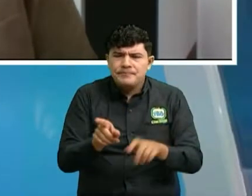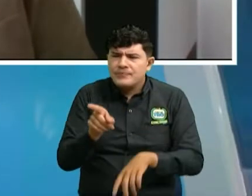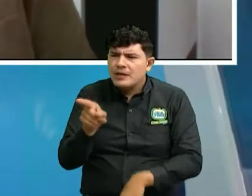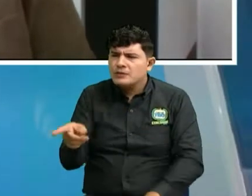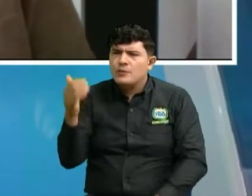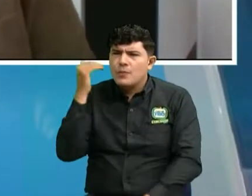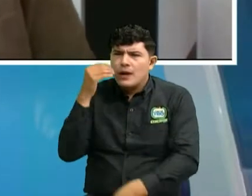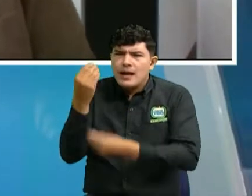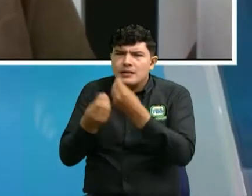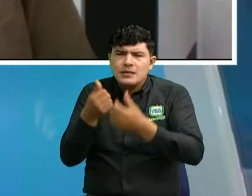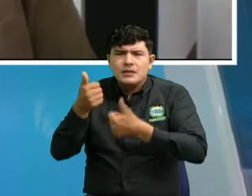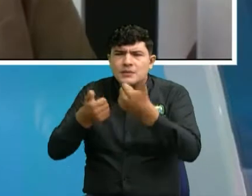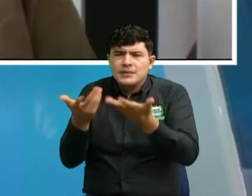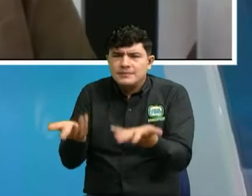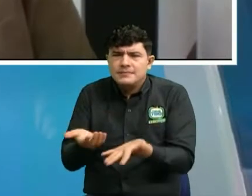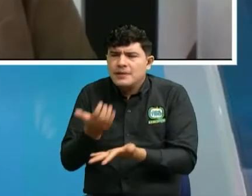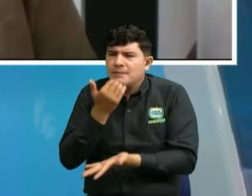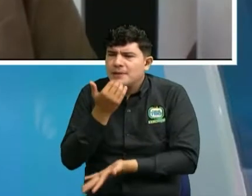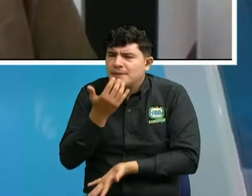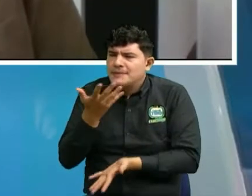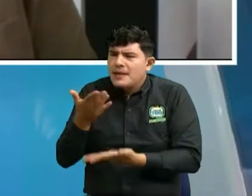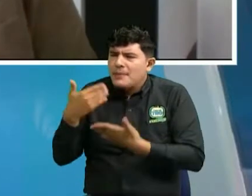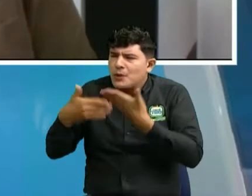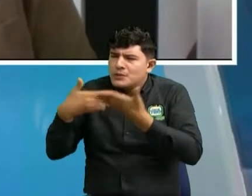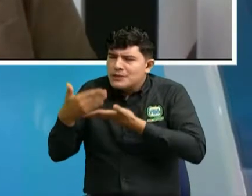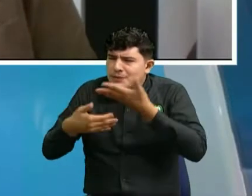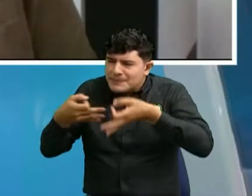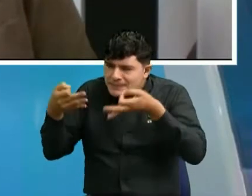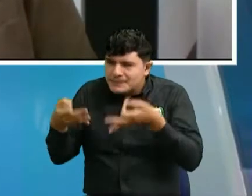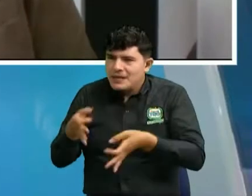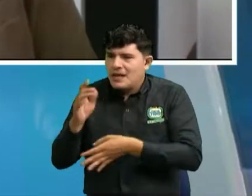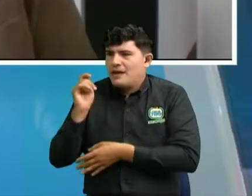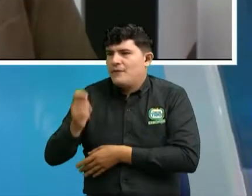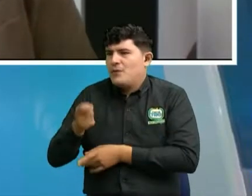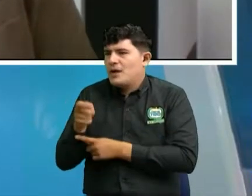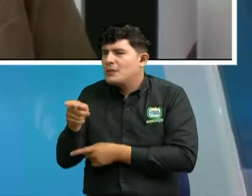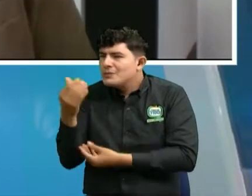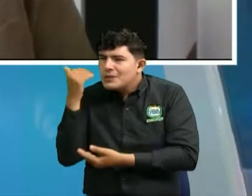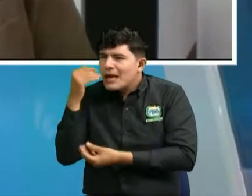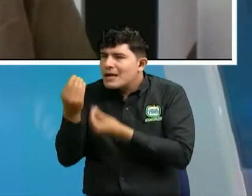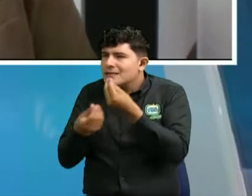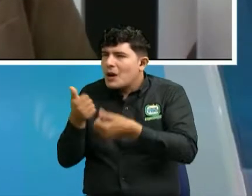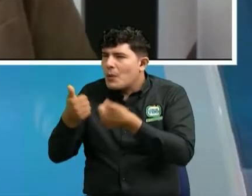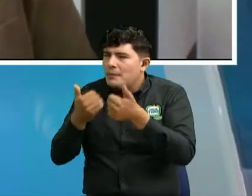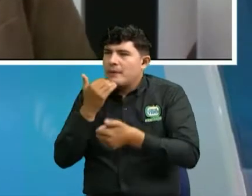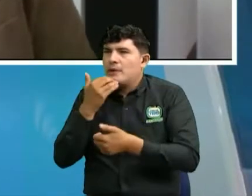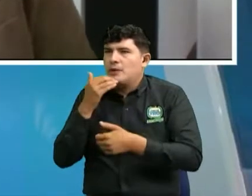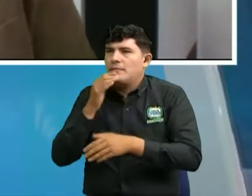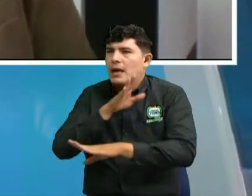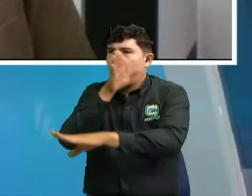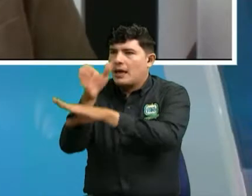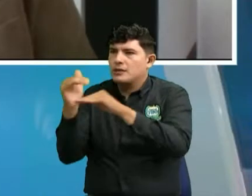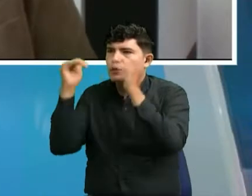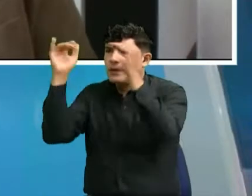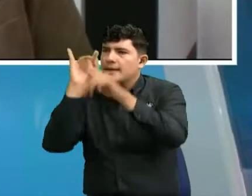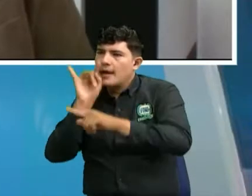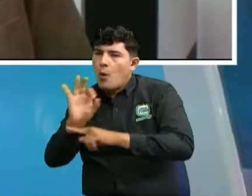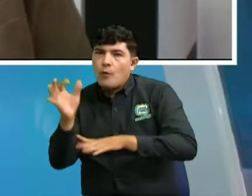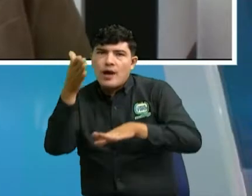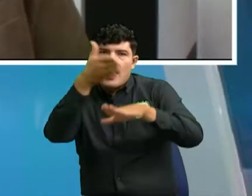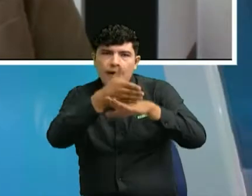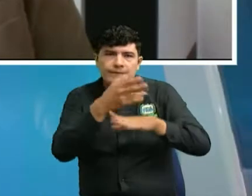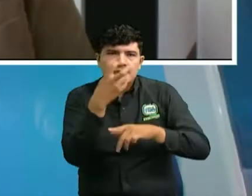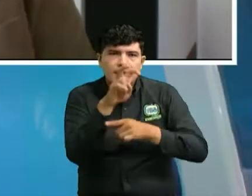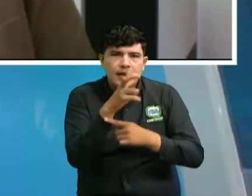nuestra televidente digamos pasos concretos abogado que puede hacer ir a la superintendencia ir a la fiscalía